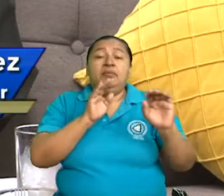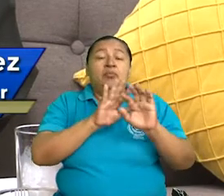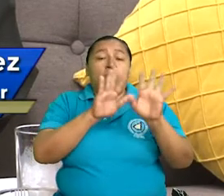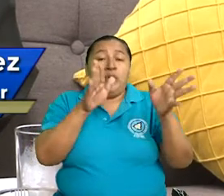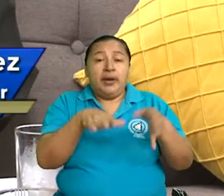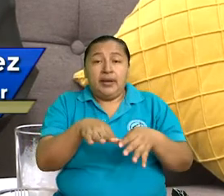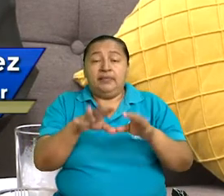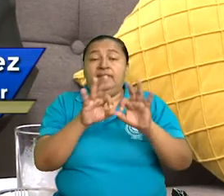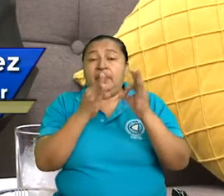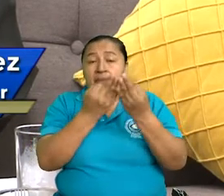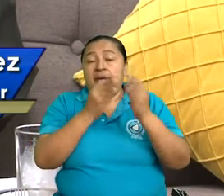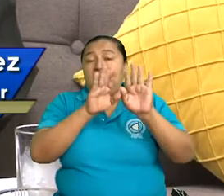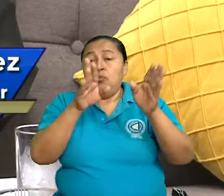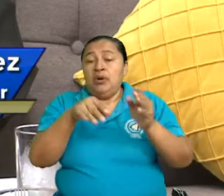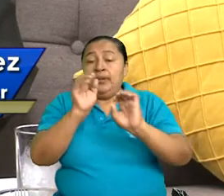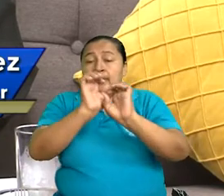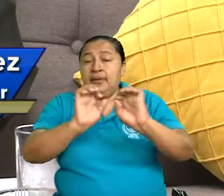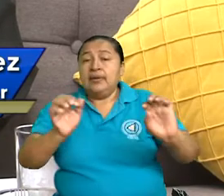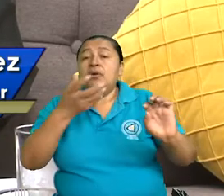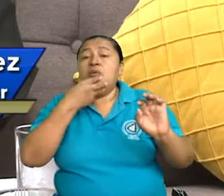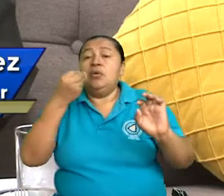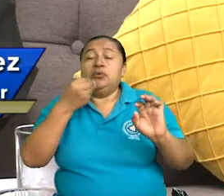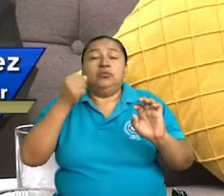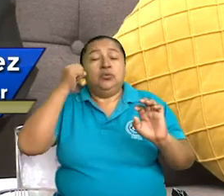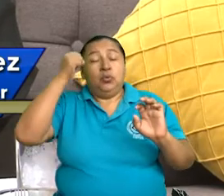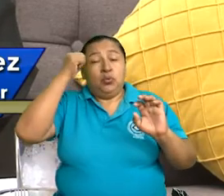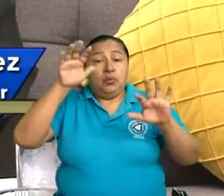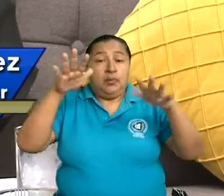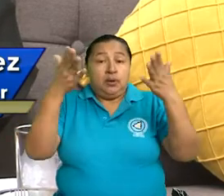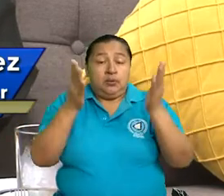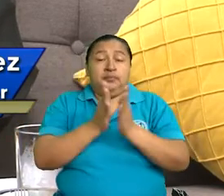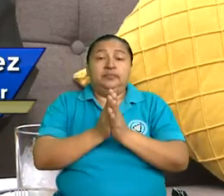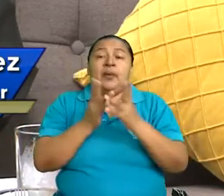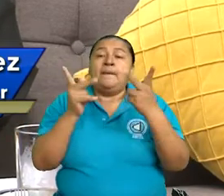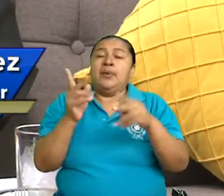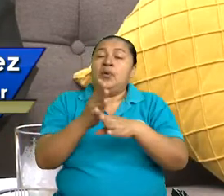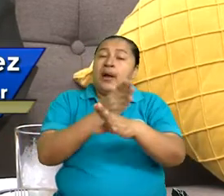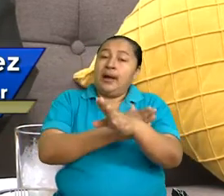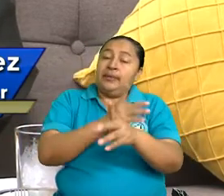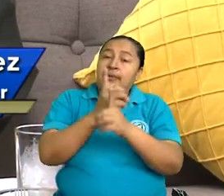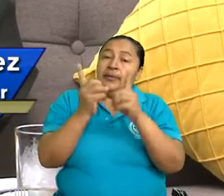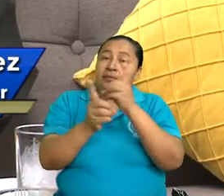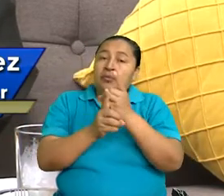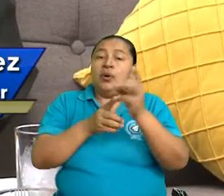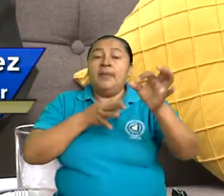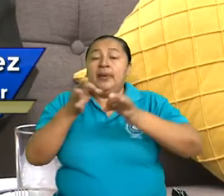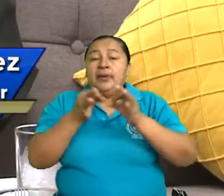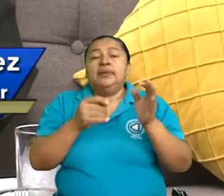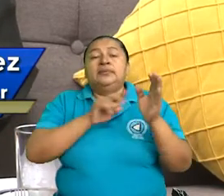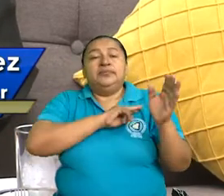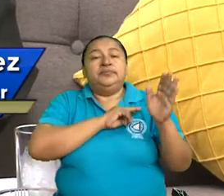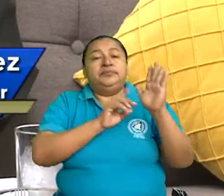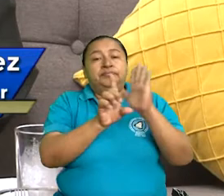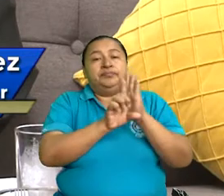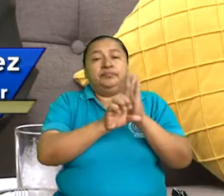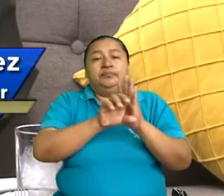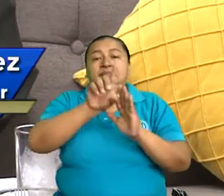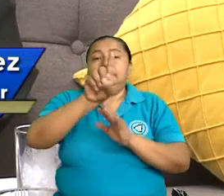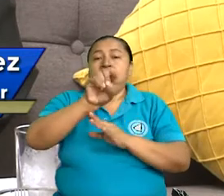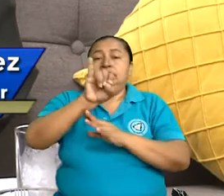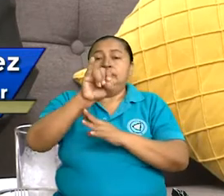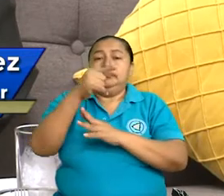este digesto. Antes tenemos que decir que existe una ley del digesto. Esa ley